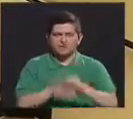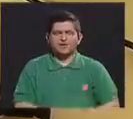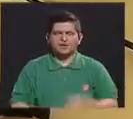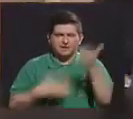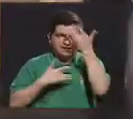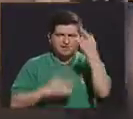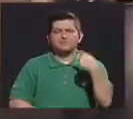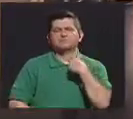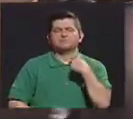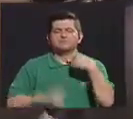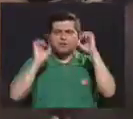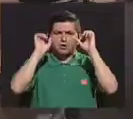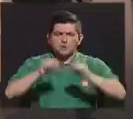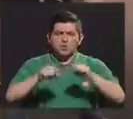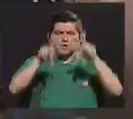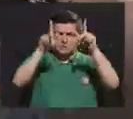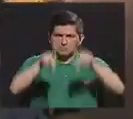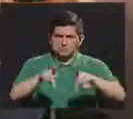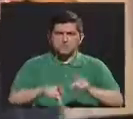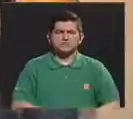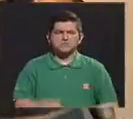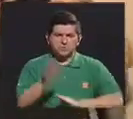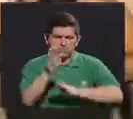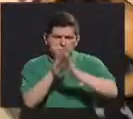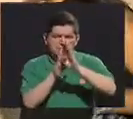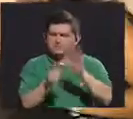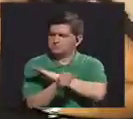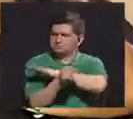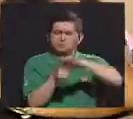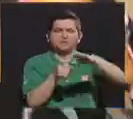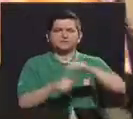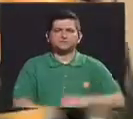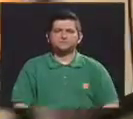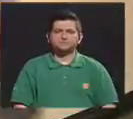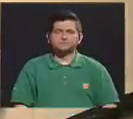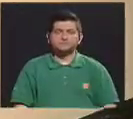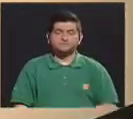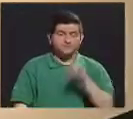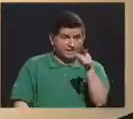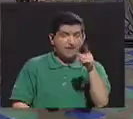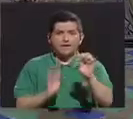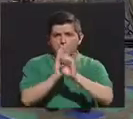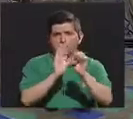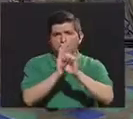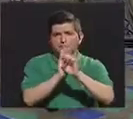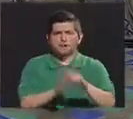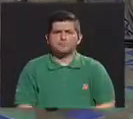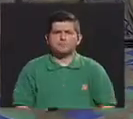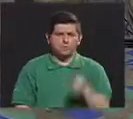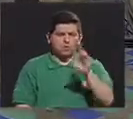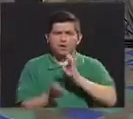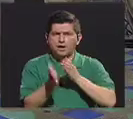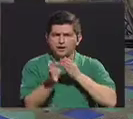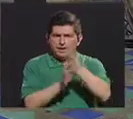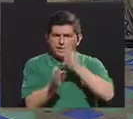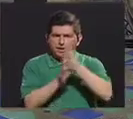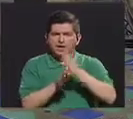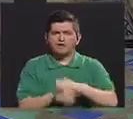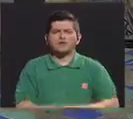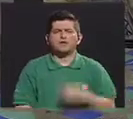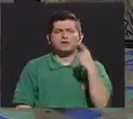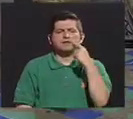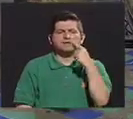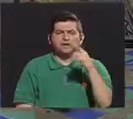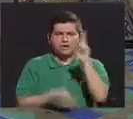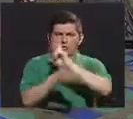pueden permitir al individuo desarrollarse plenamente. Laura es ejemplo de ello al cursar la carrera de odontología en la Universidad de